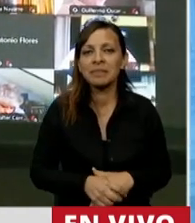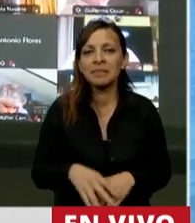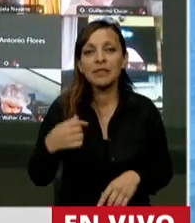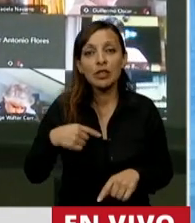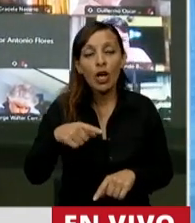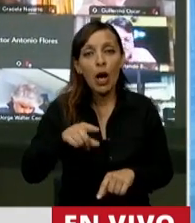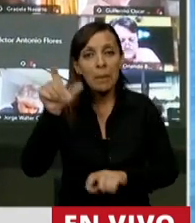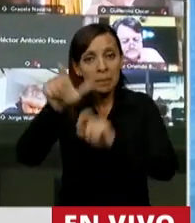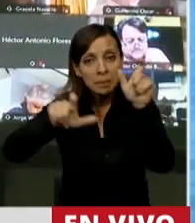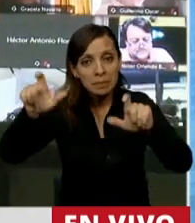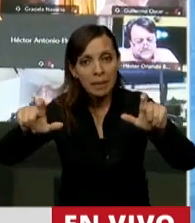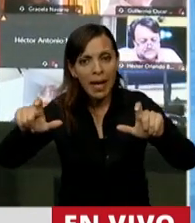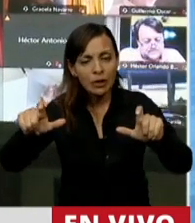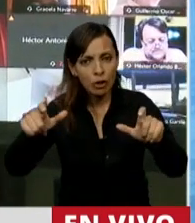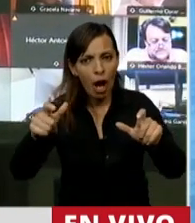quienes alzan la voz